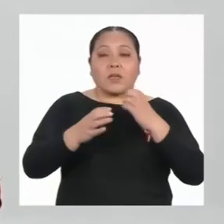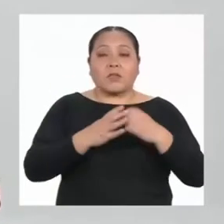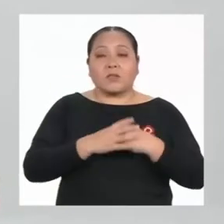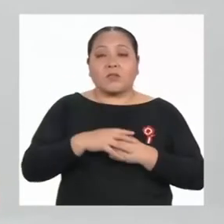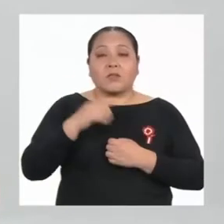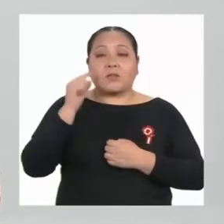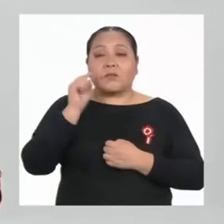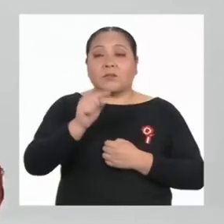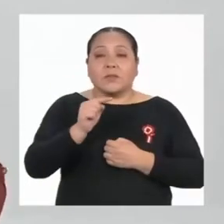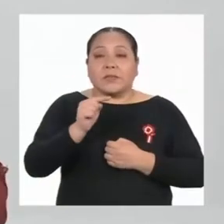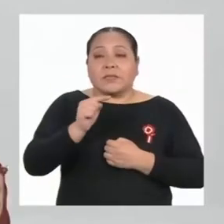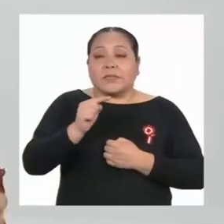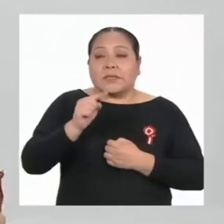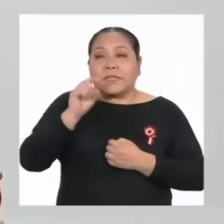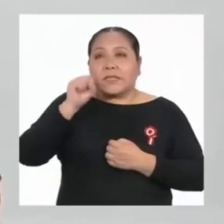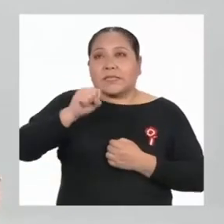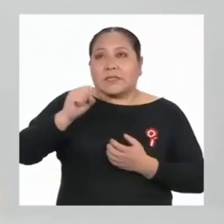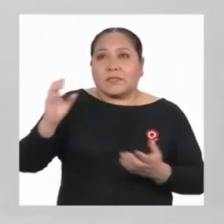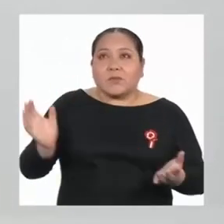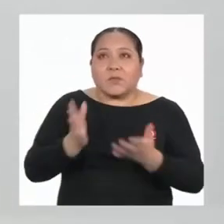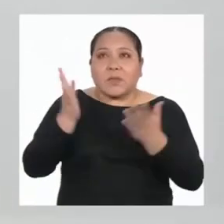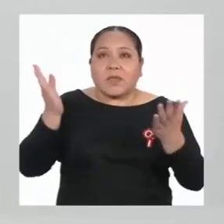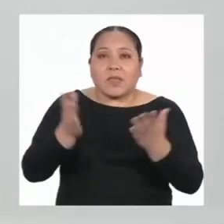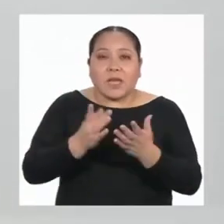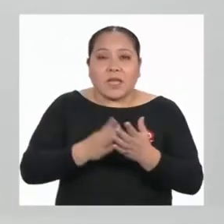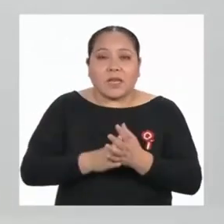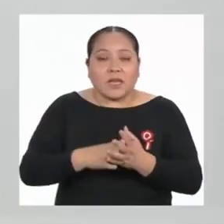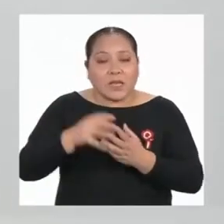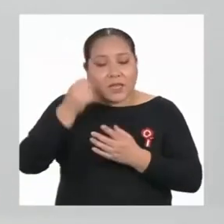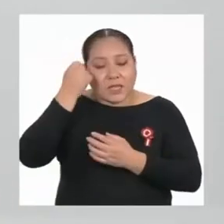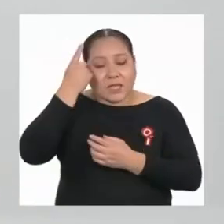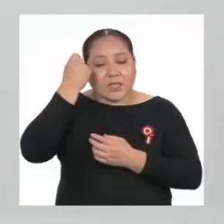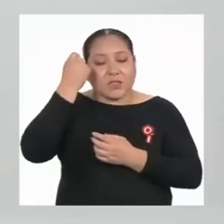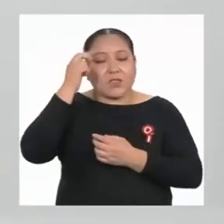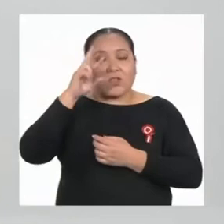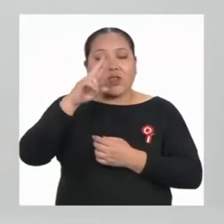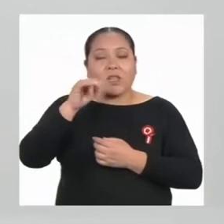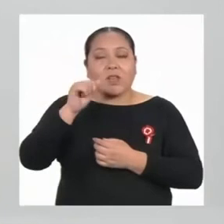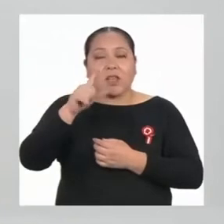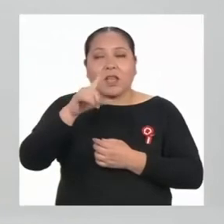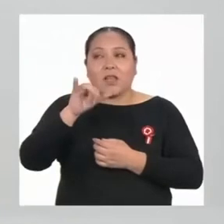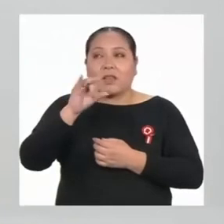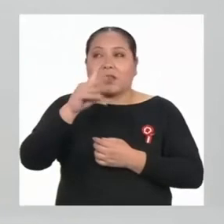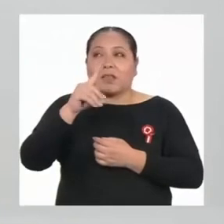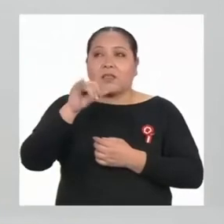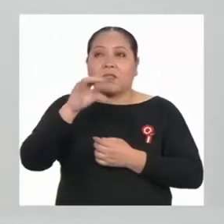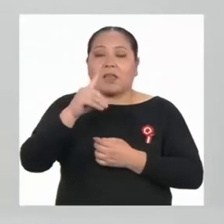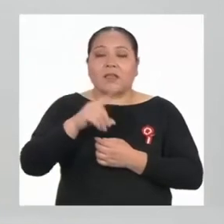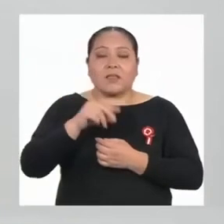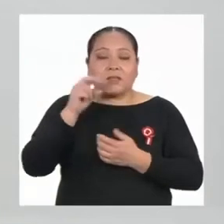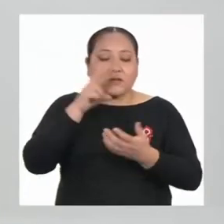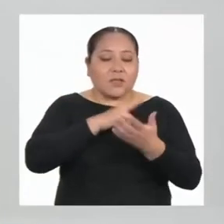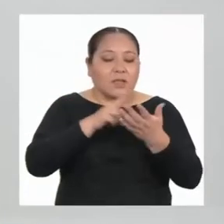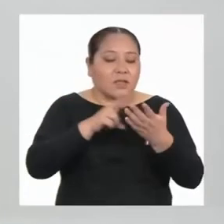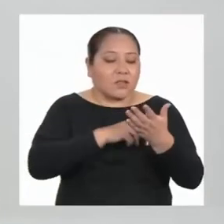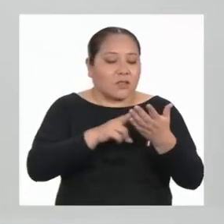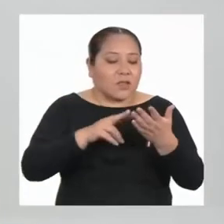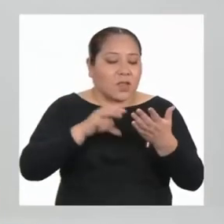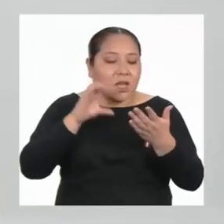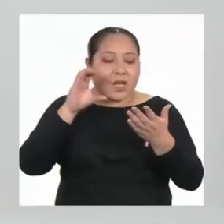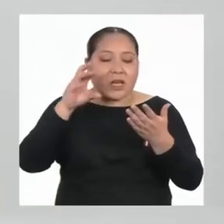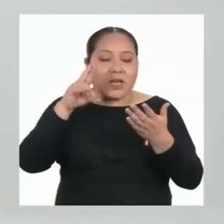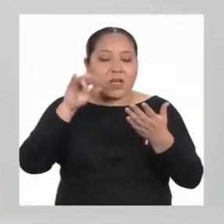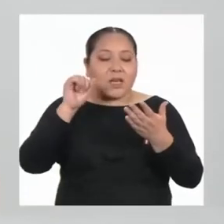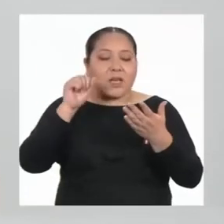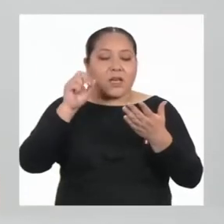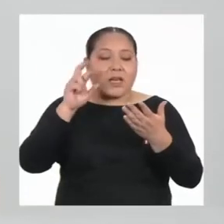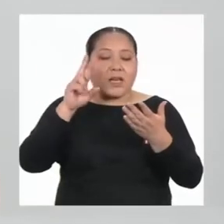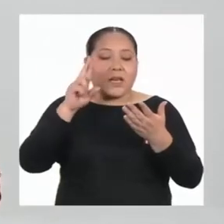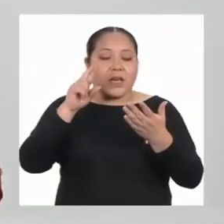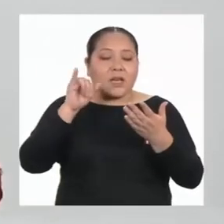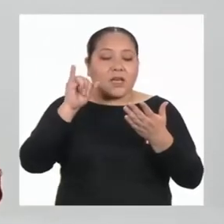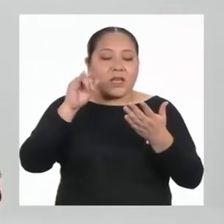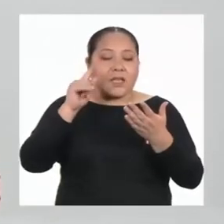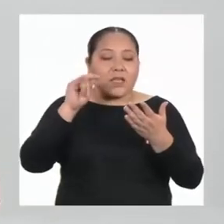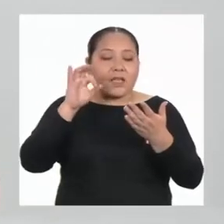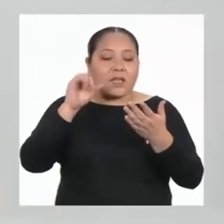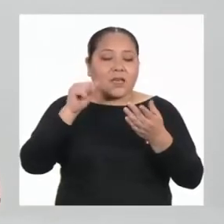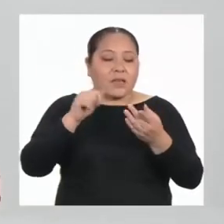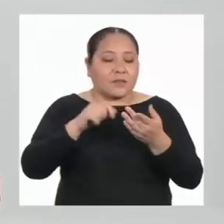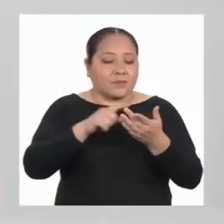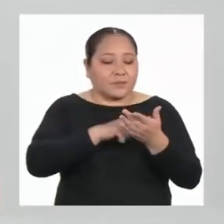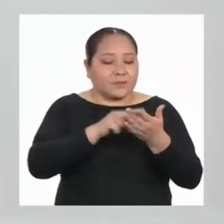fomentar la comprensión de la realidad a través de la lectura crítica de textos para luego poder